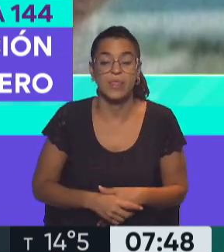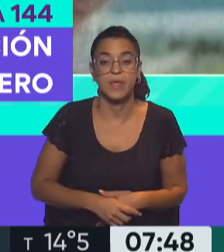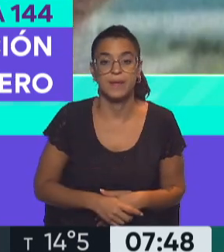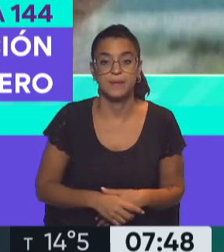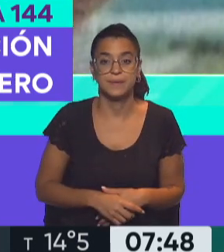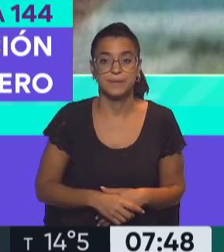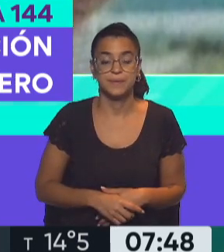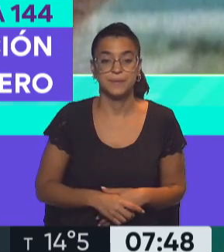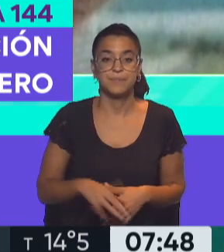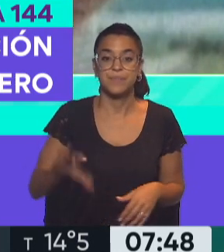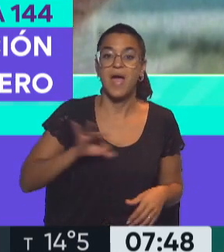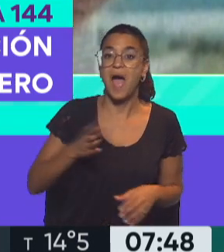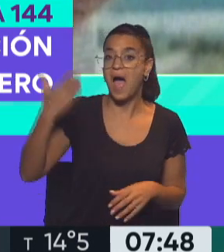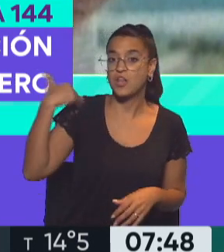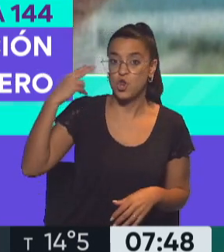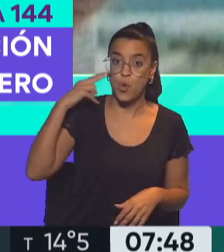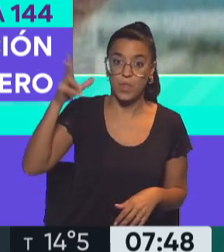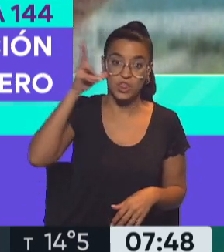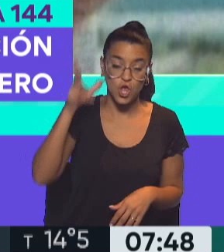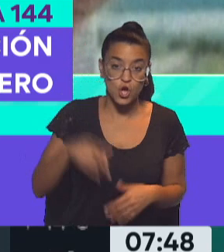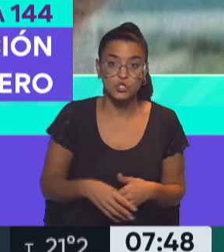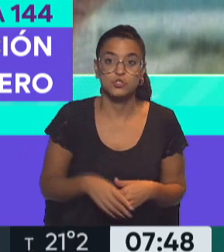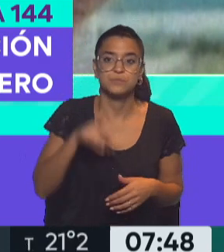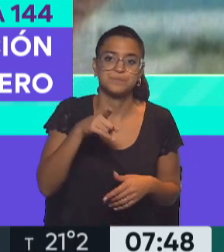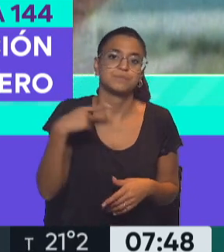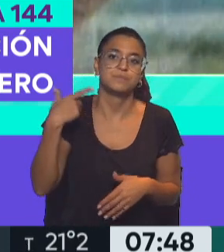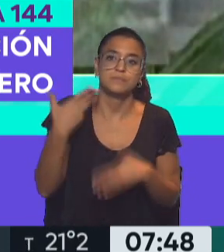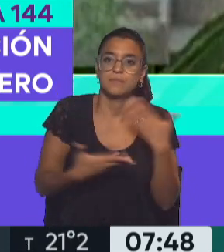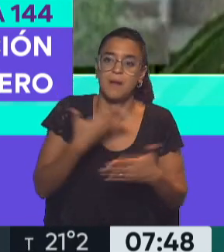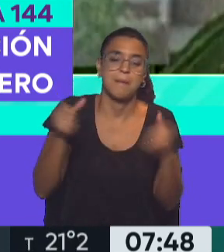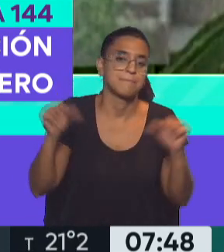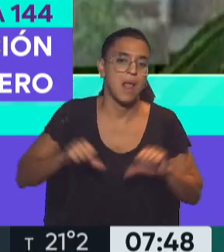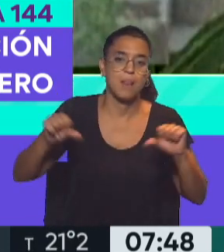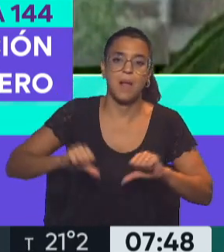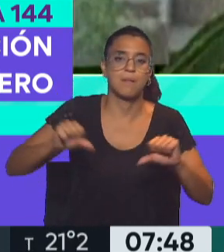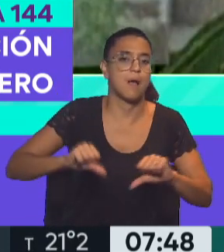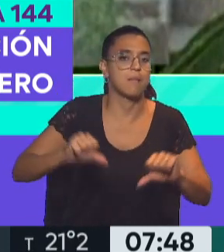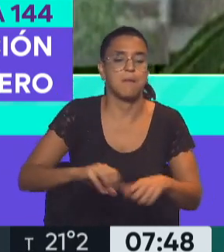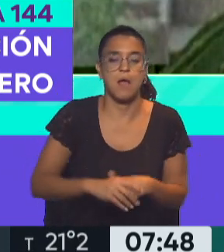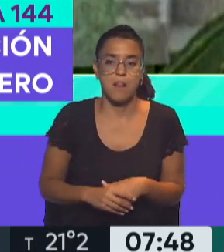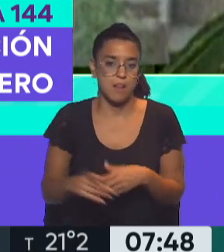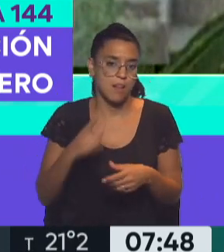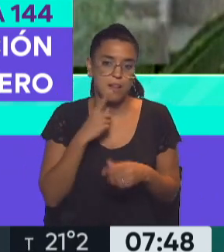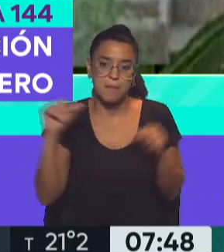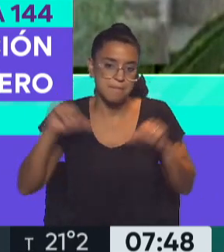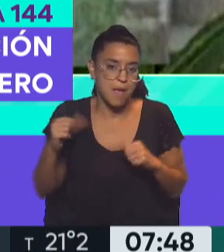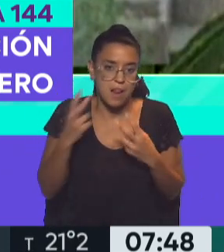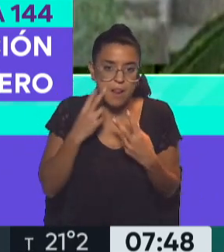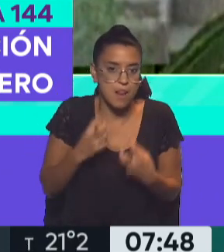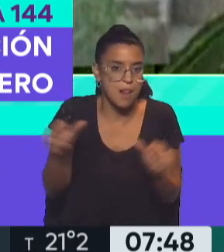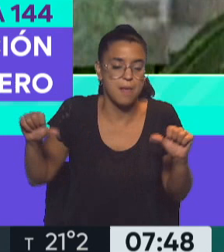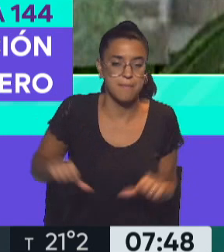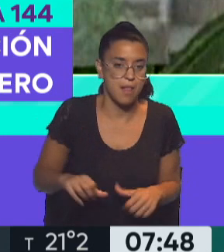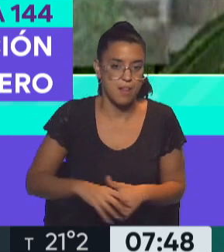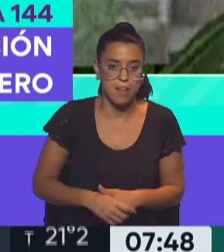desde el año 98, esto viene muy mal llevado, traído de los pelos, porque